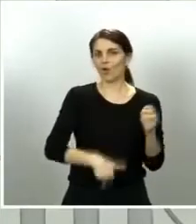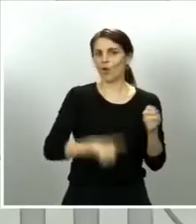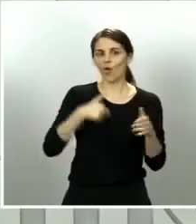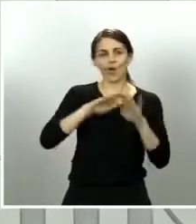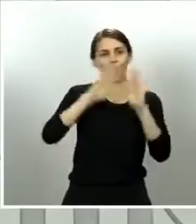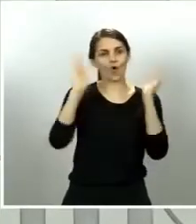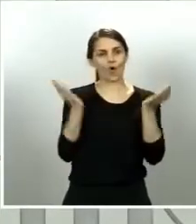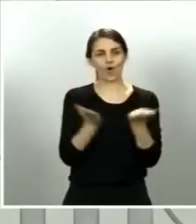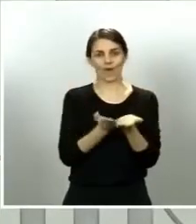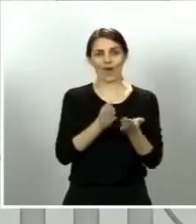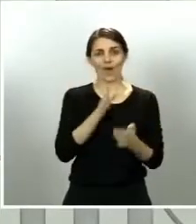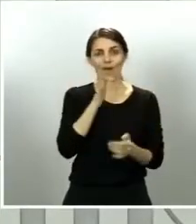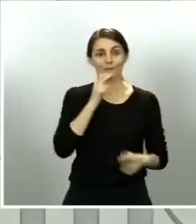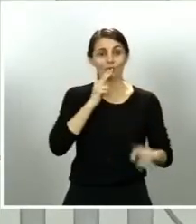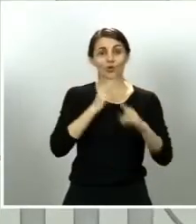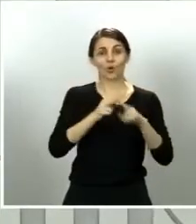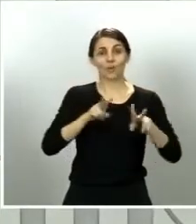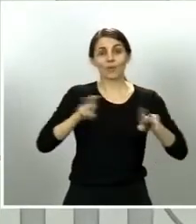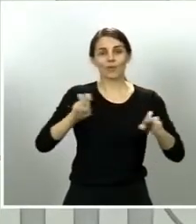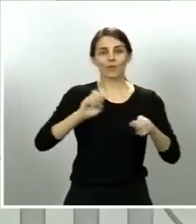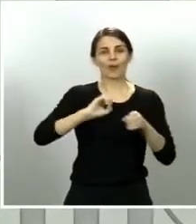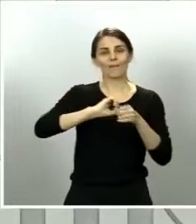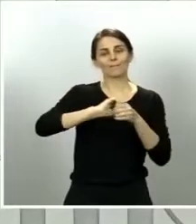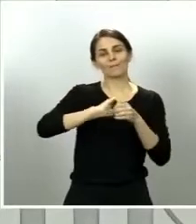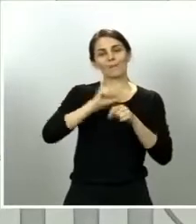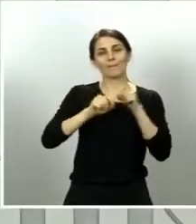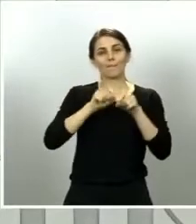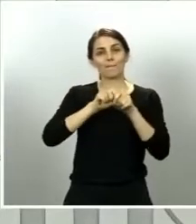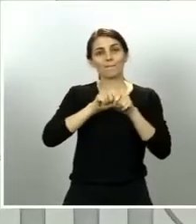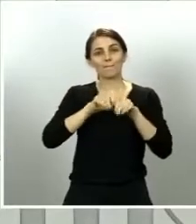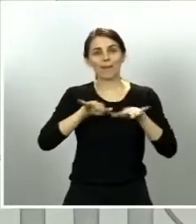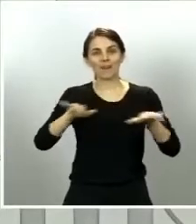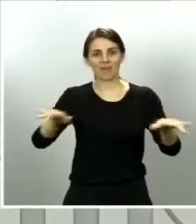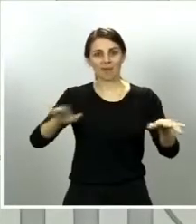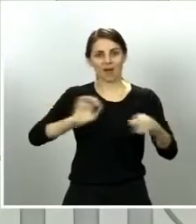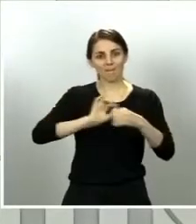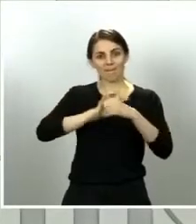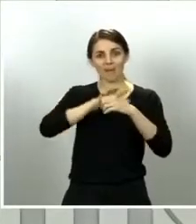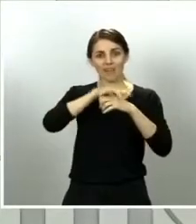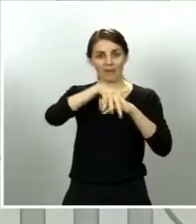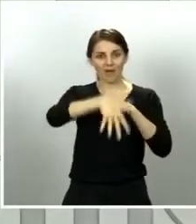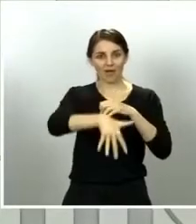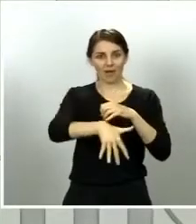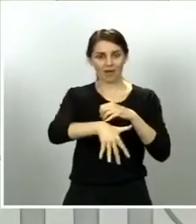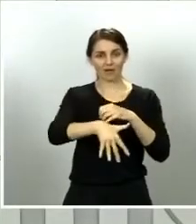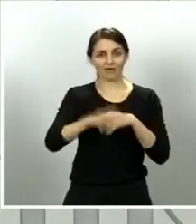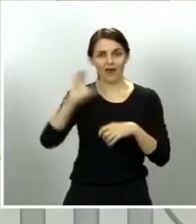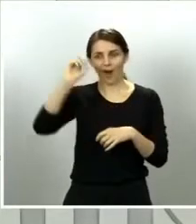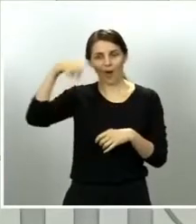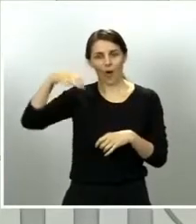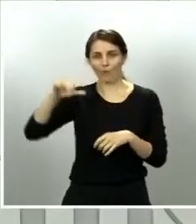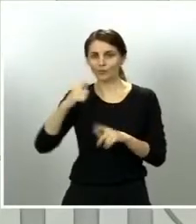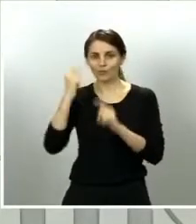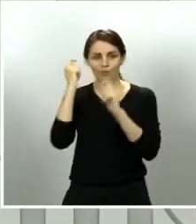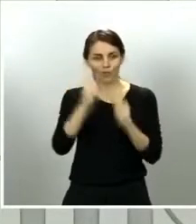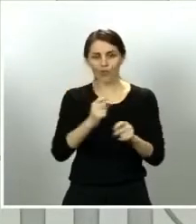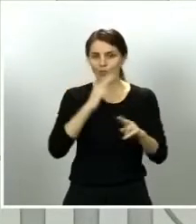eso la OMS lo calificó de pandemia en su momento y es una pandemia que afecta a